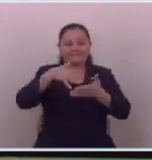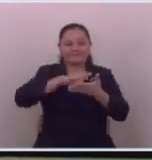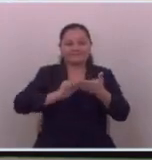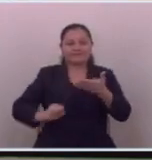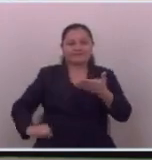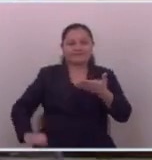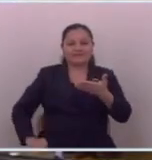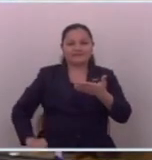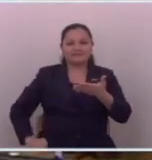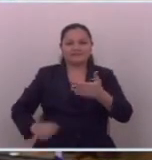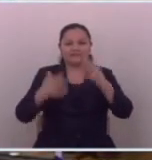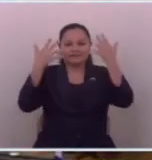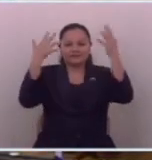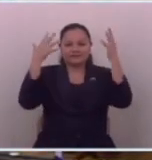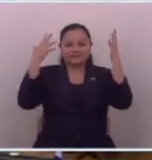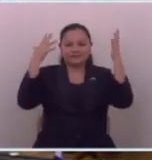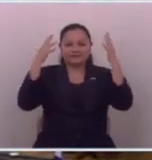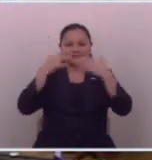salvadoreño